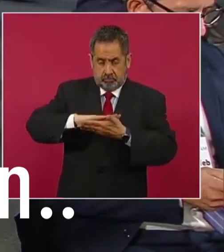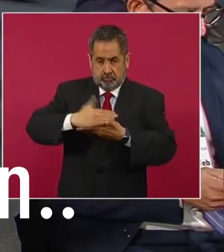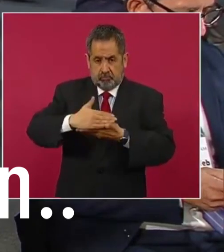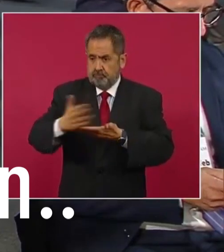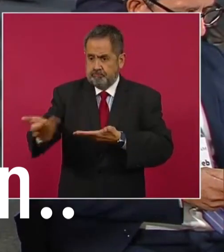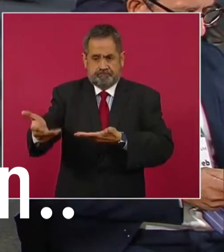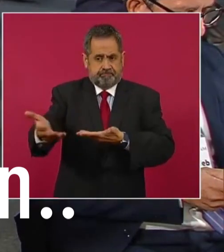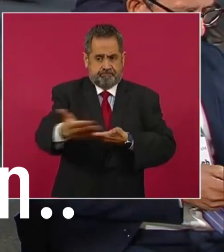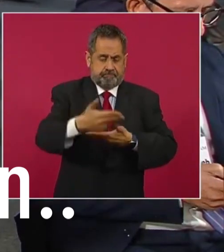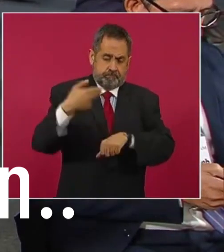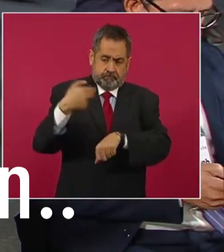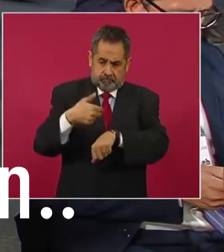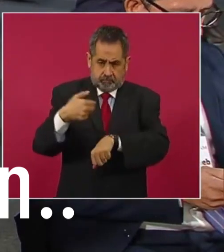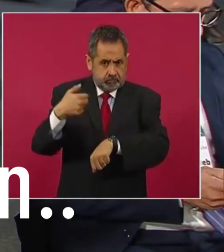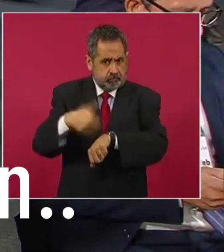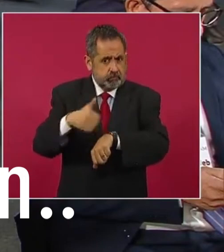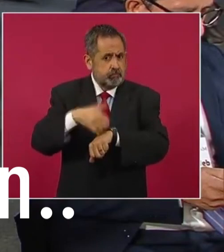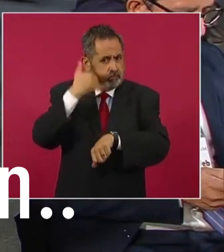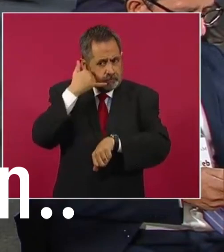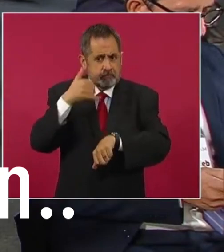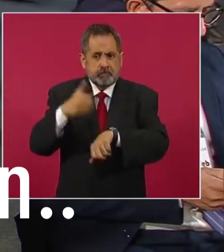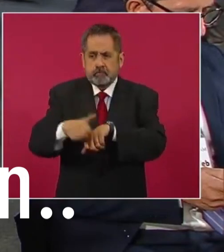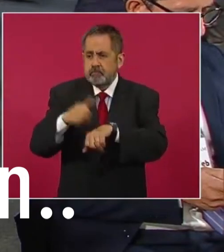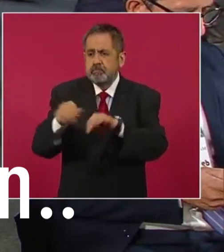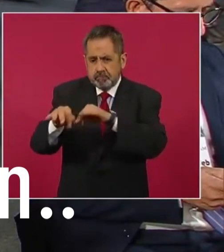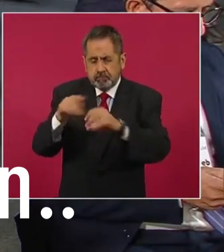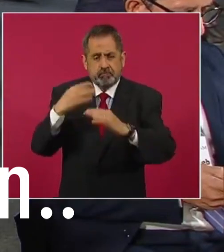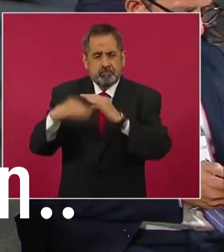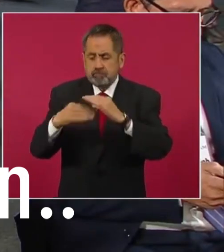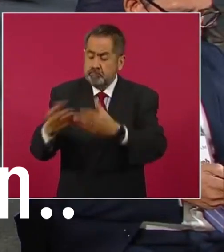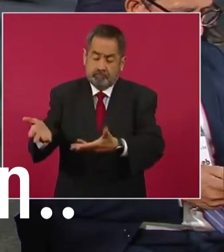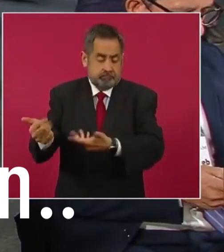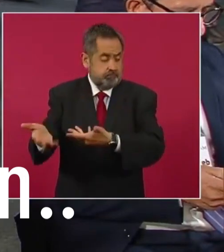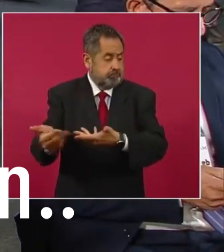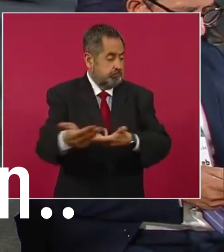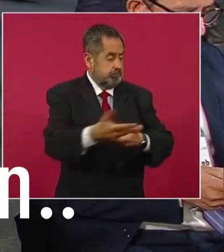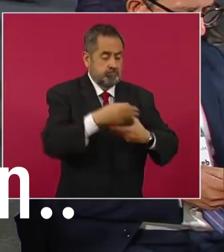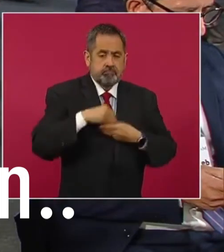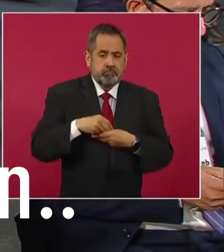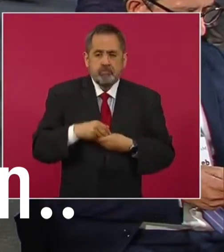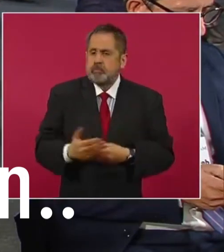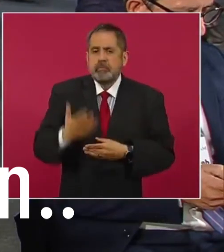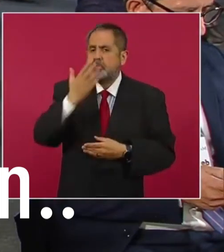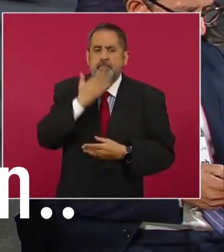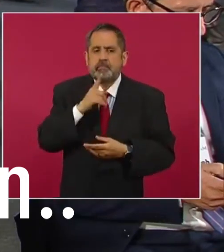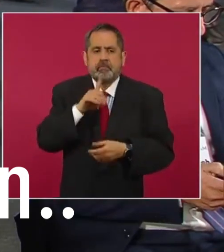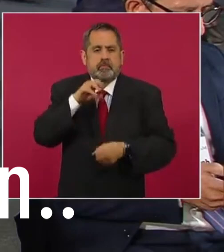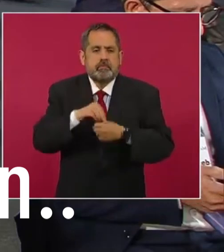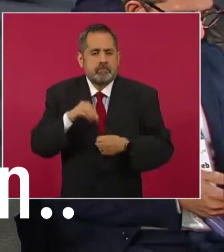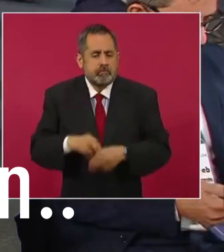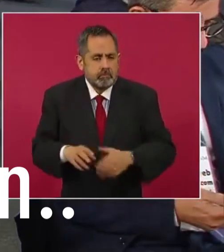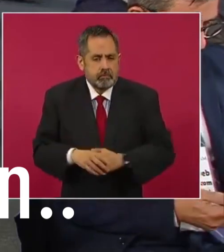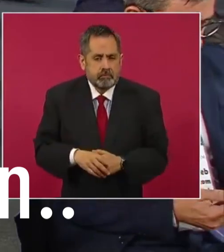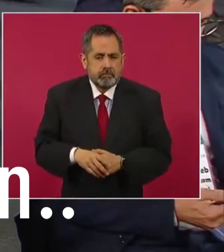telefónico, el número de trabajador y su correo. Entonces, no hay secrecía. No,